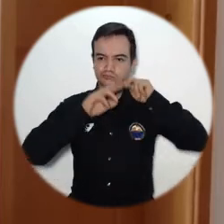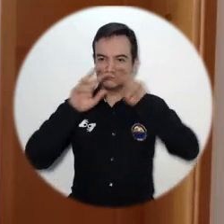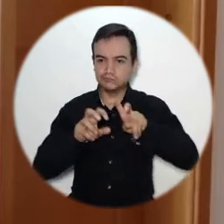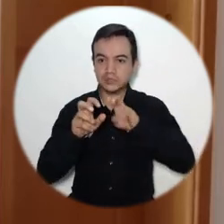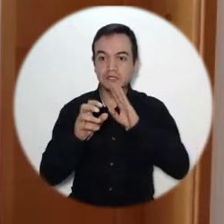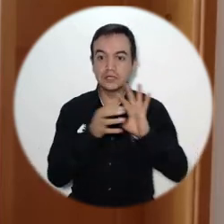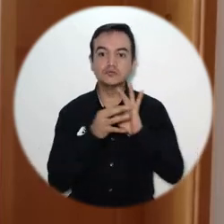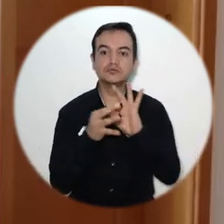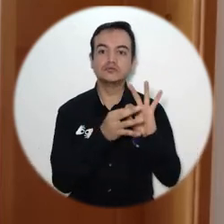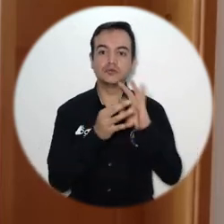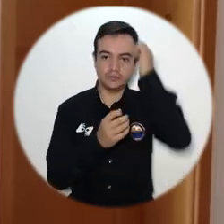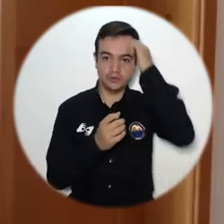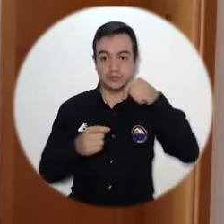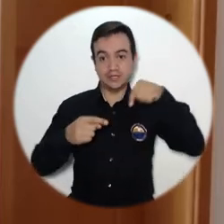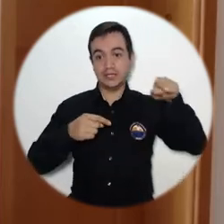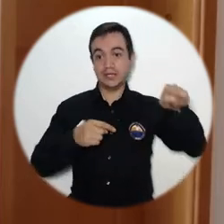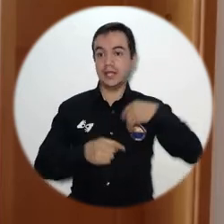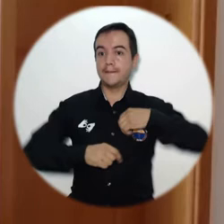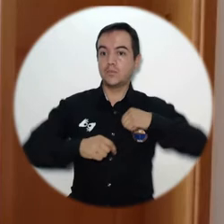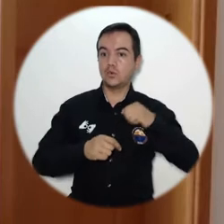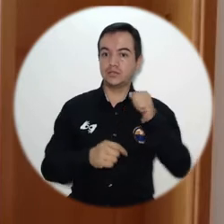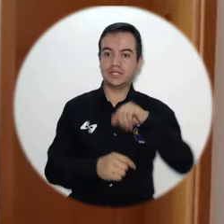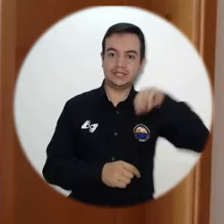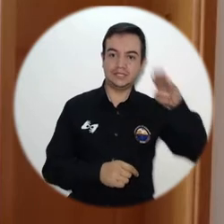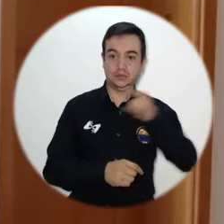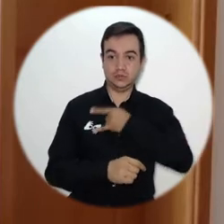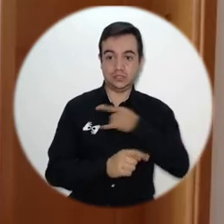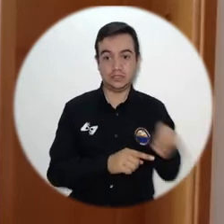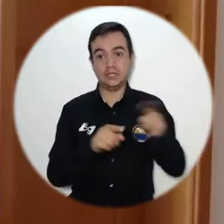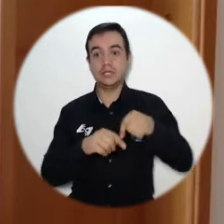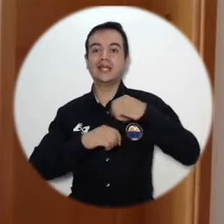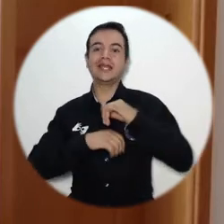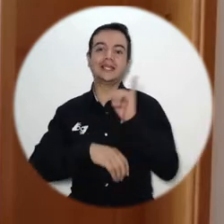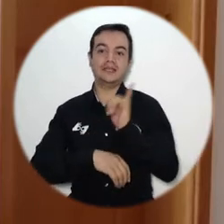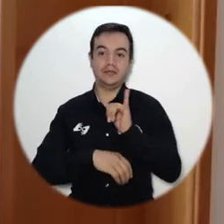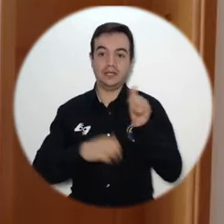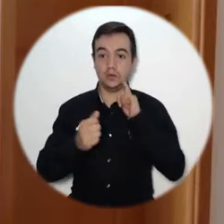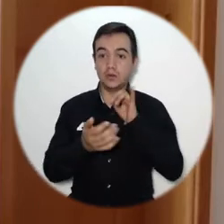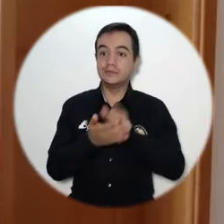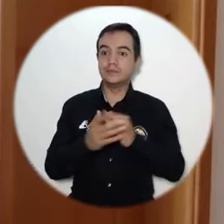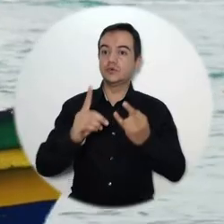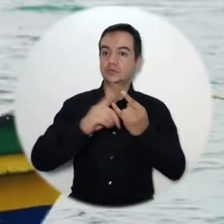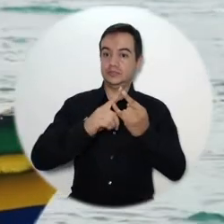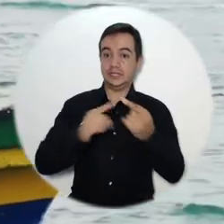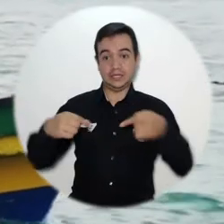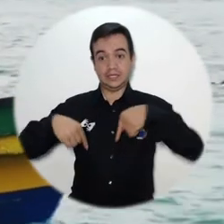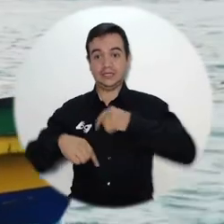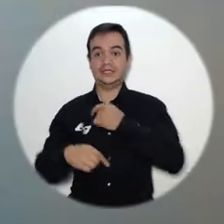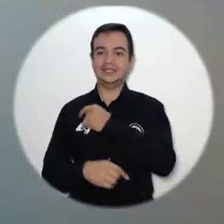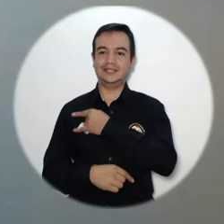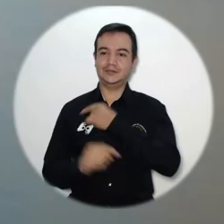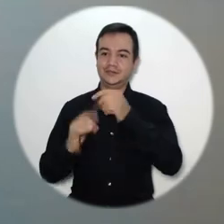profesores de la Universidad de los Andes en Bogotá, la Universidad de Tolima y la Universidad de Magdalena en Santa Marta. A través de